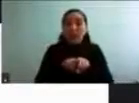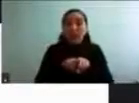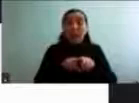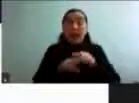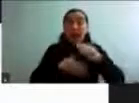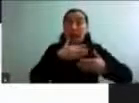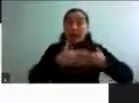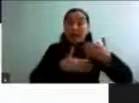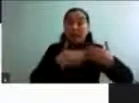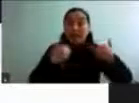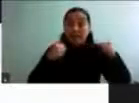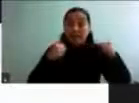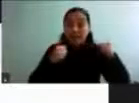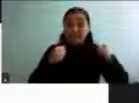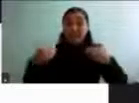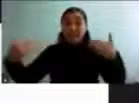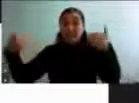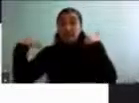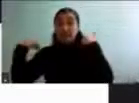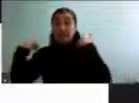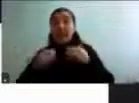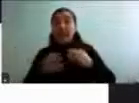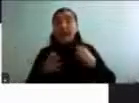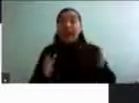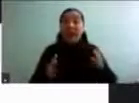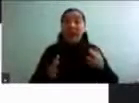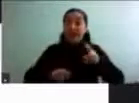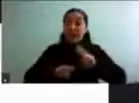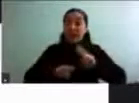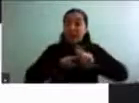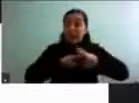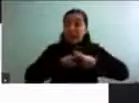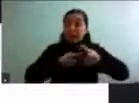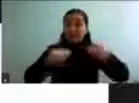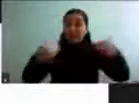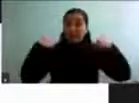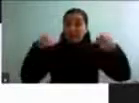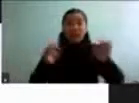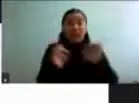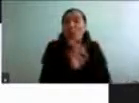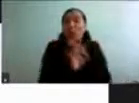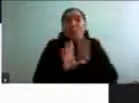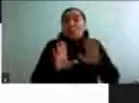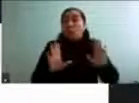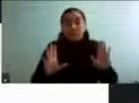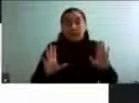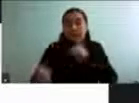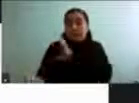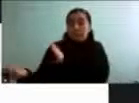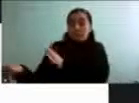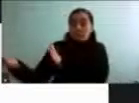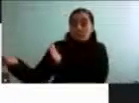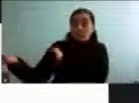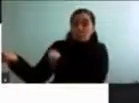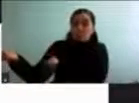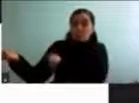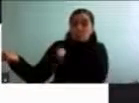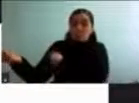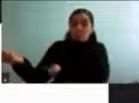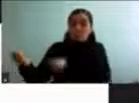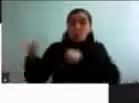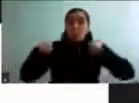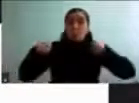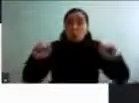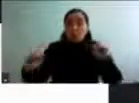actividad física es cualquier movimiento corporal producido por los músculos del cuerpo que hacen que tu gasto energético, tu gasto para